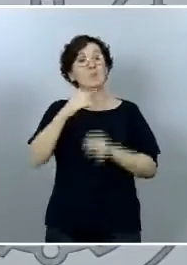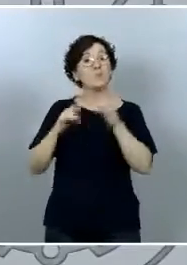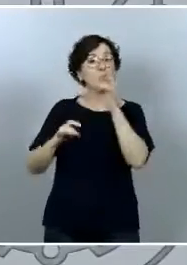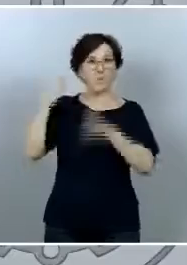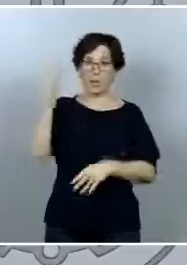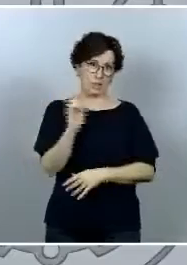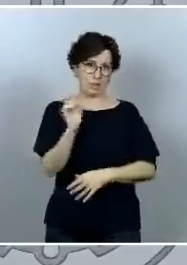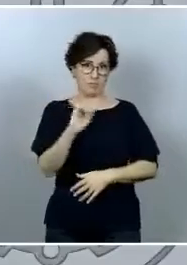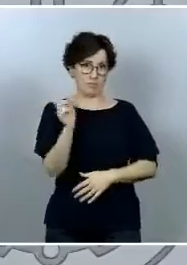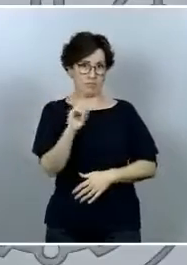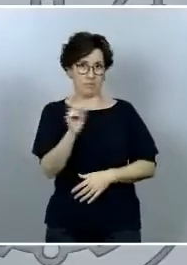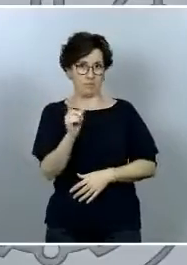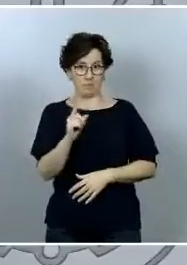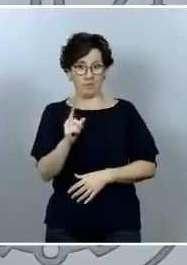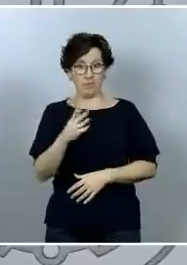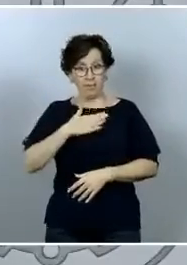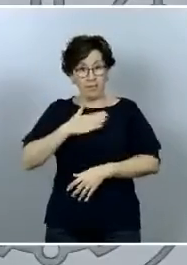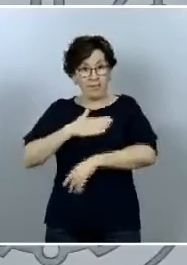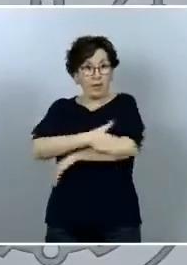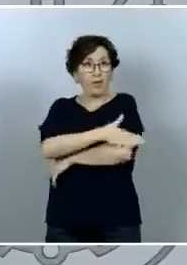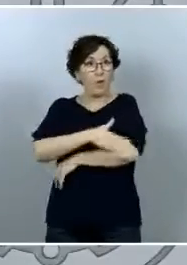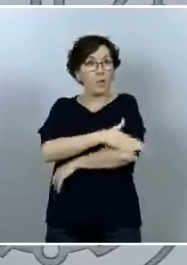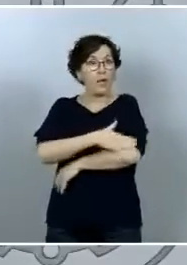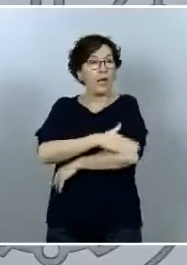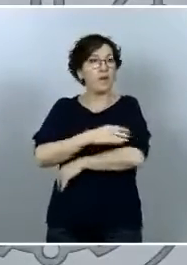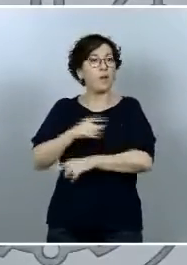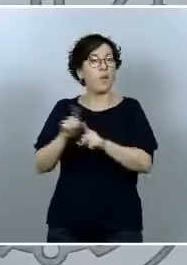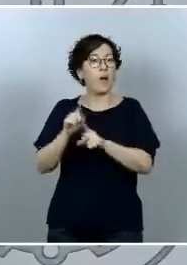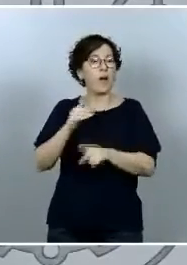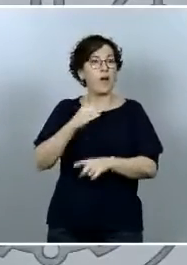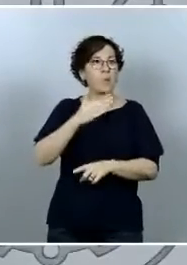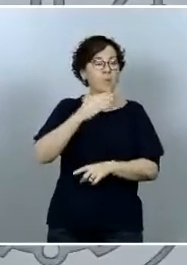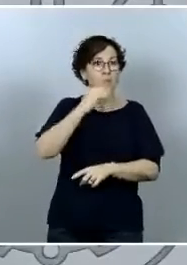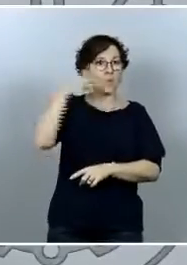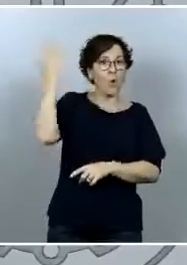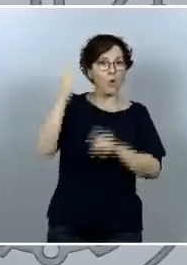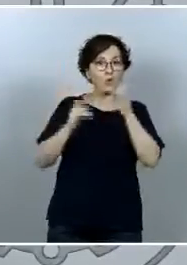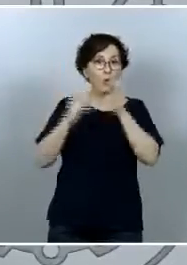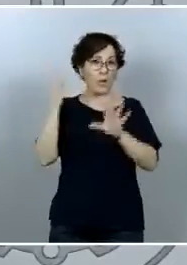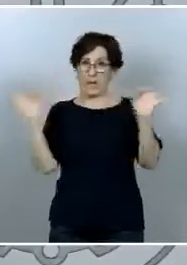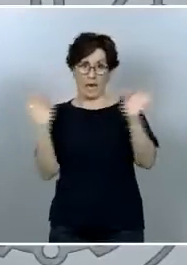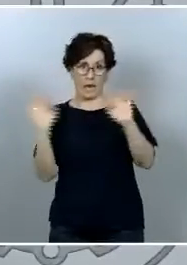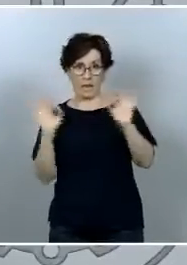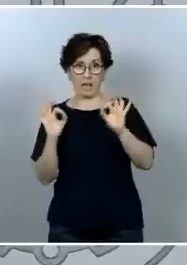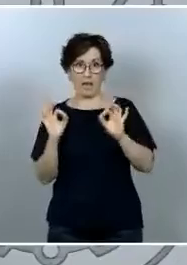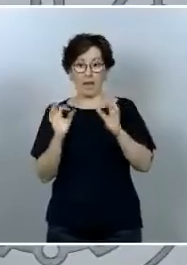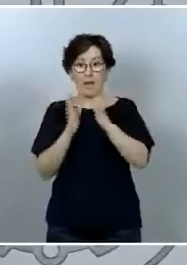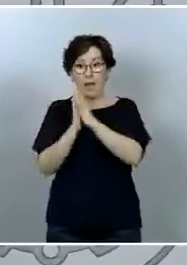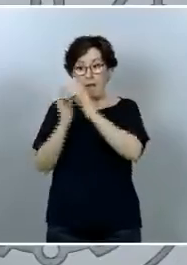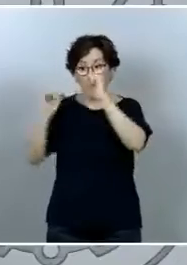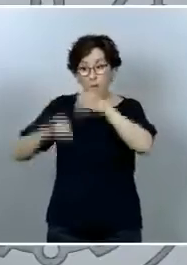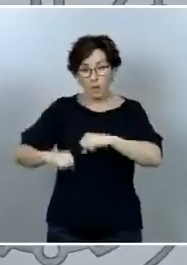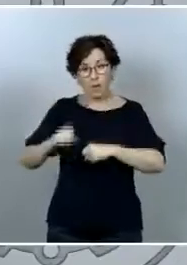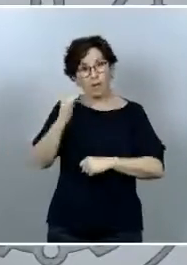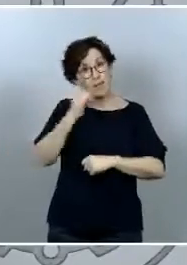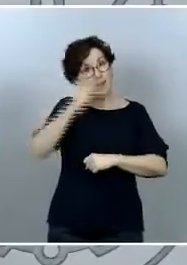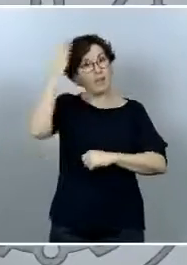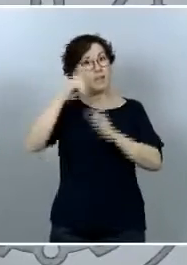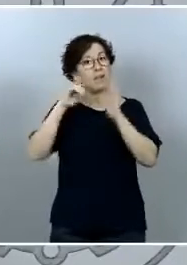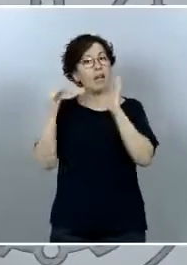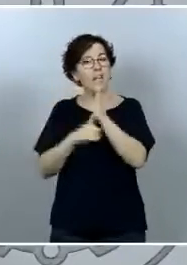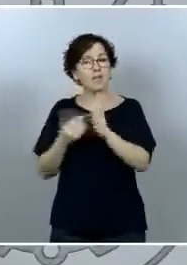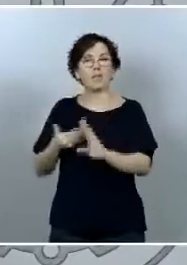que para este gobierno no hay ninguna carambola posible cada acuerdo cada iniciativa legislativa está perfectamente